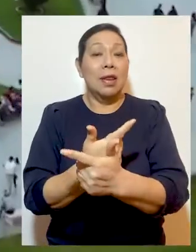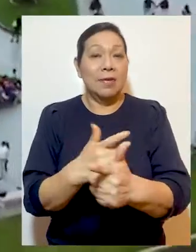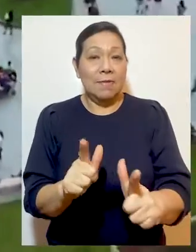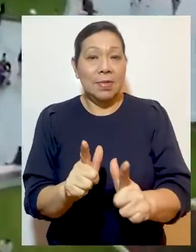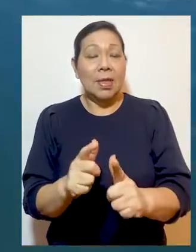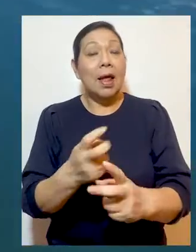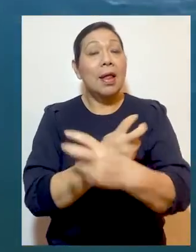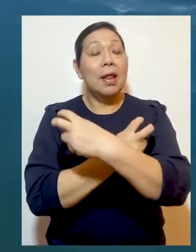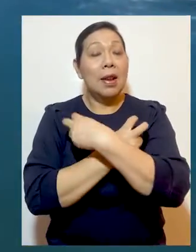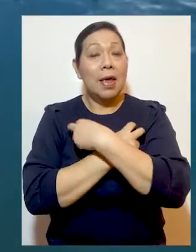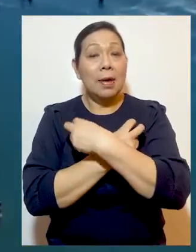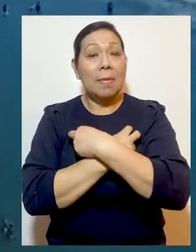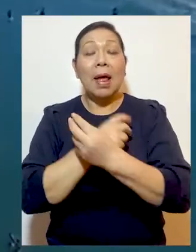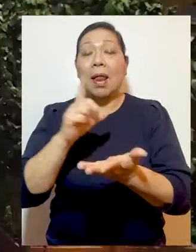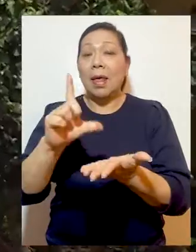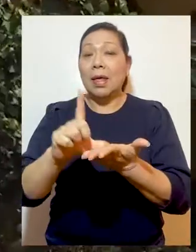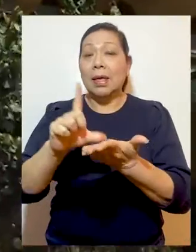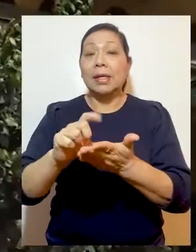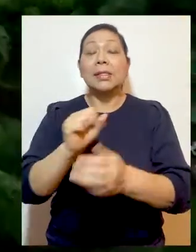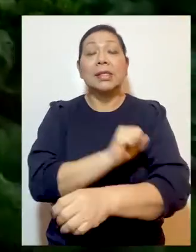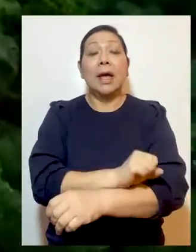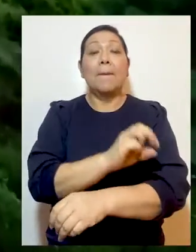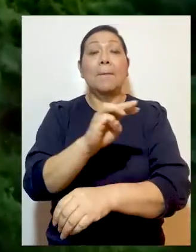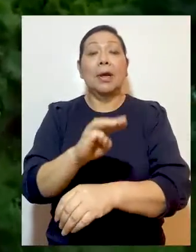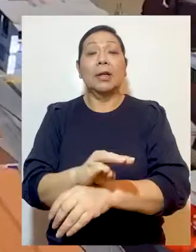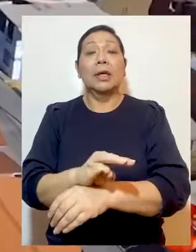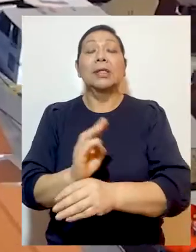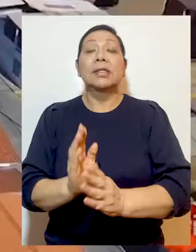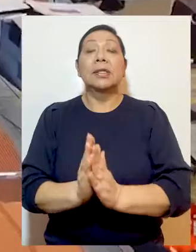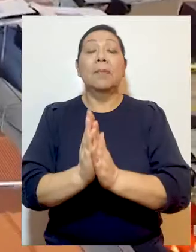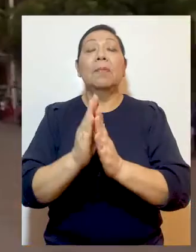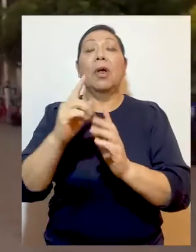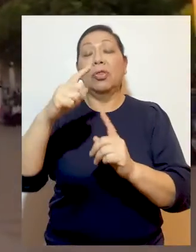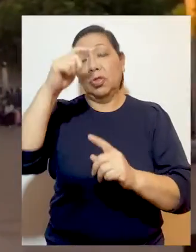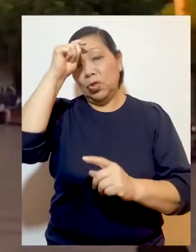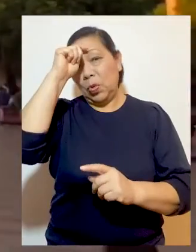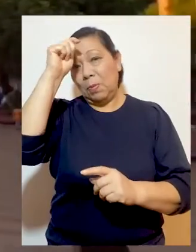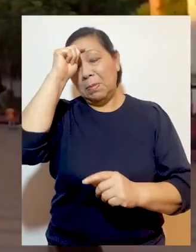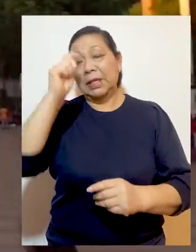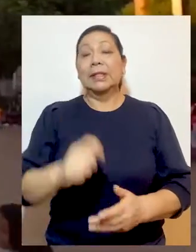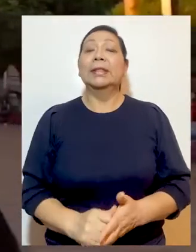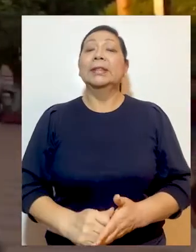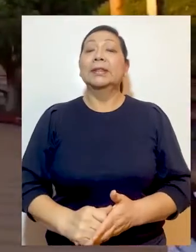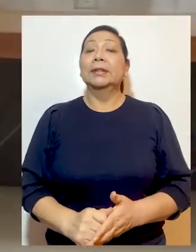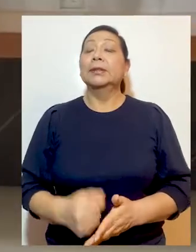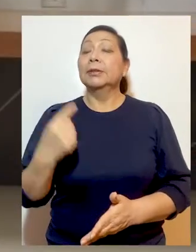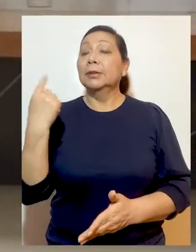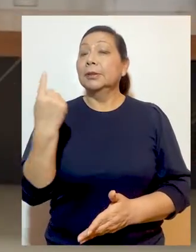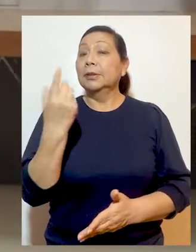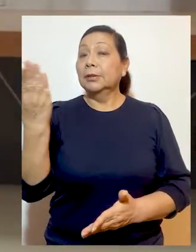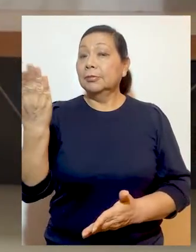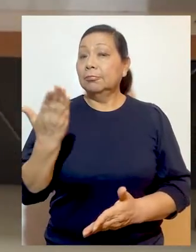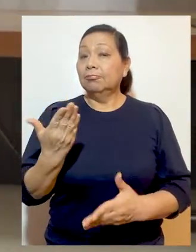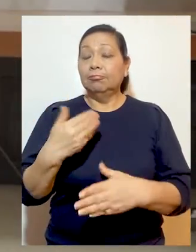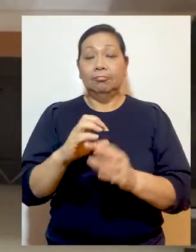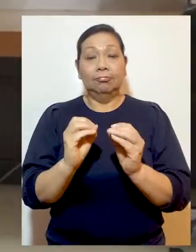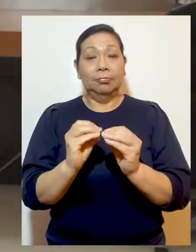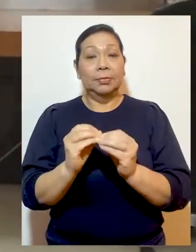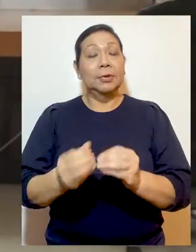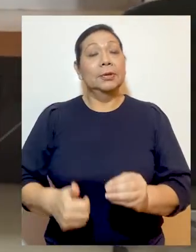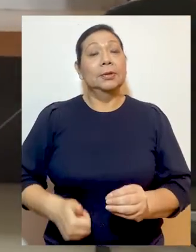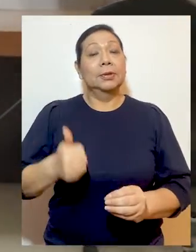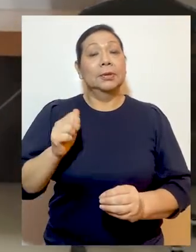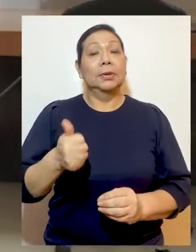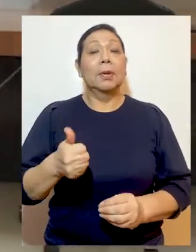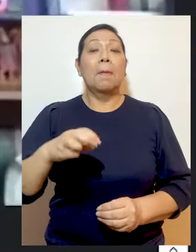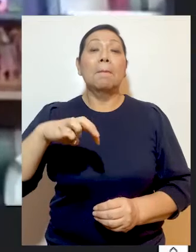La Libertad, Lambayeque, Lima, San Martín, Santa y Tumbes. La Sala Primera está conformada